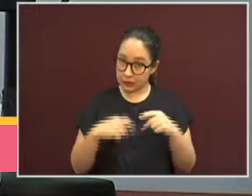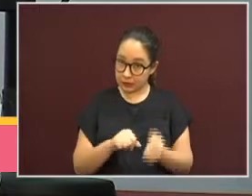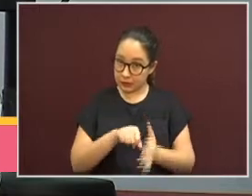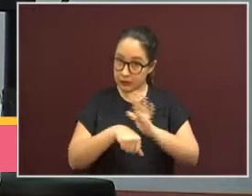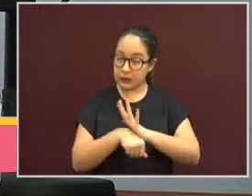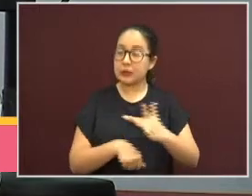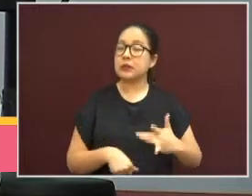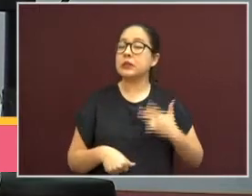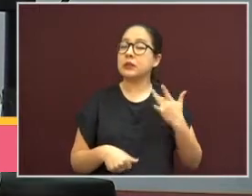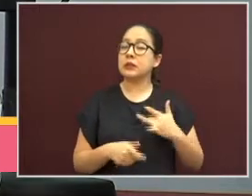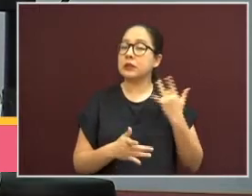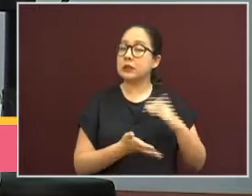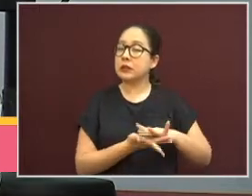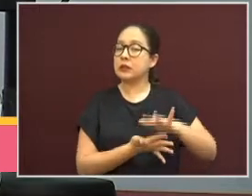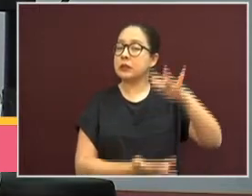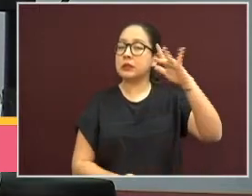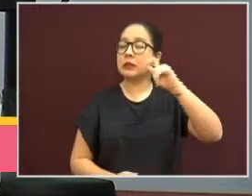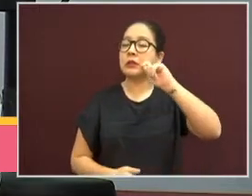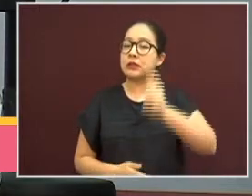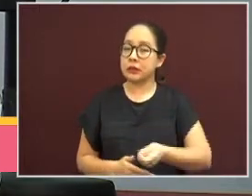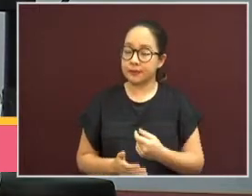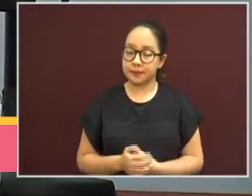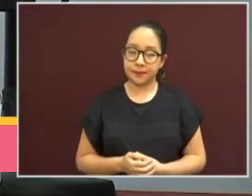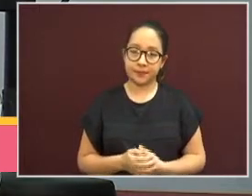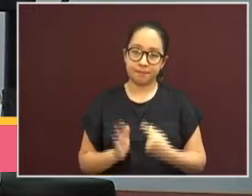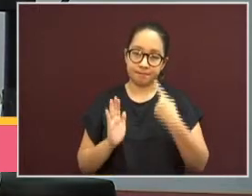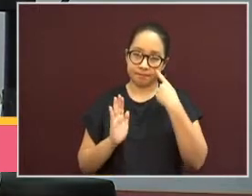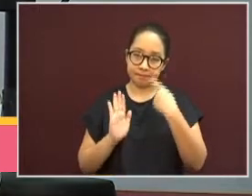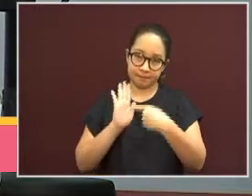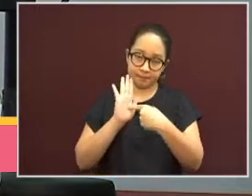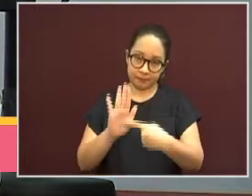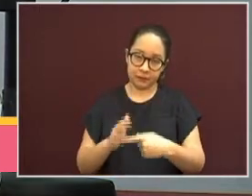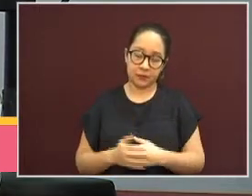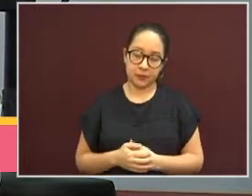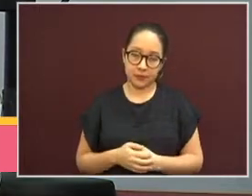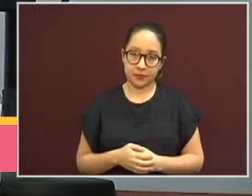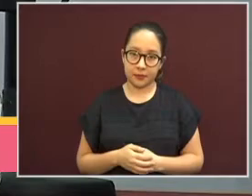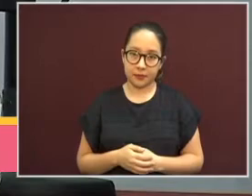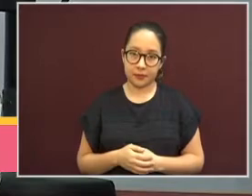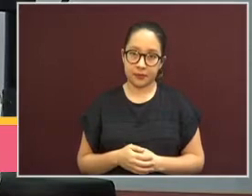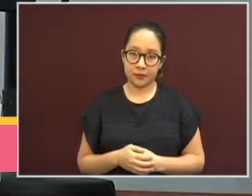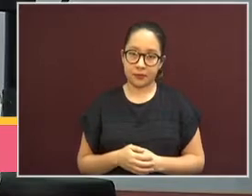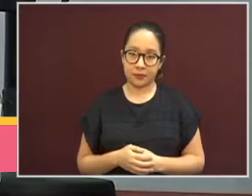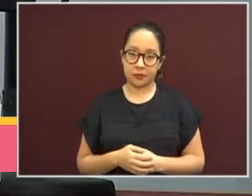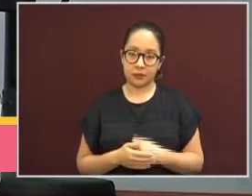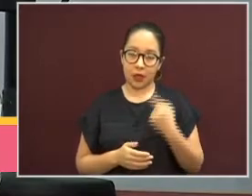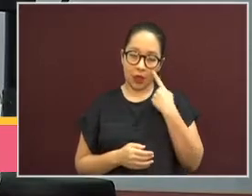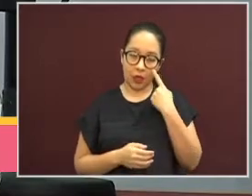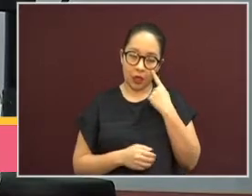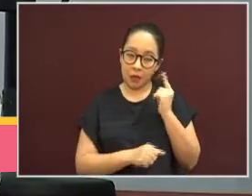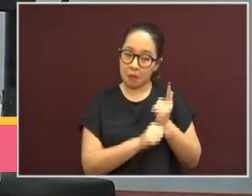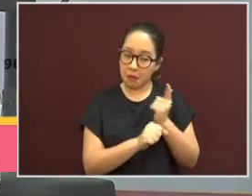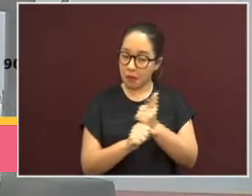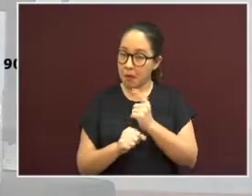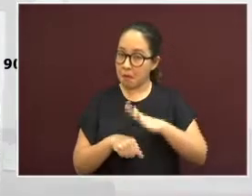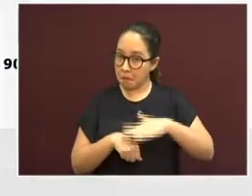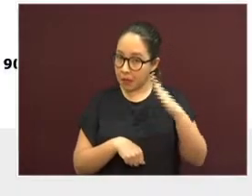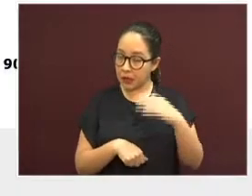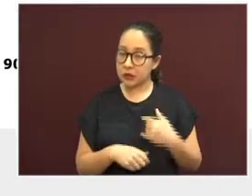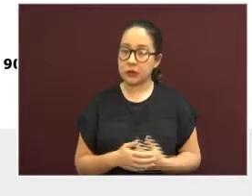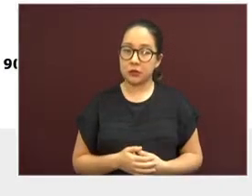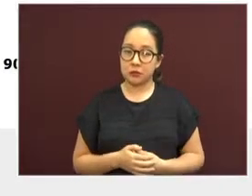pacientes positivos a COVID-19. Miren ustedes. En lo general, los más observados, sobre todo en